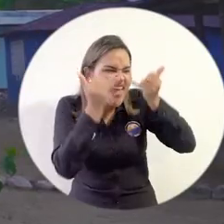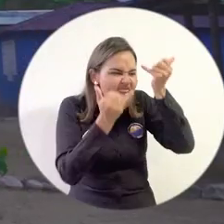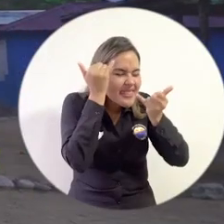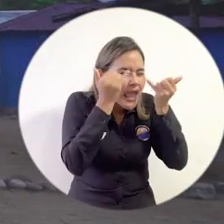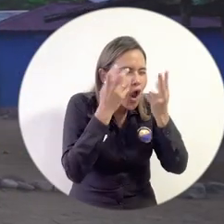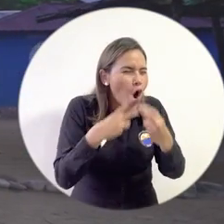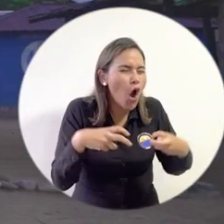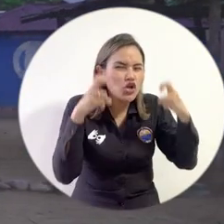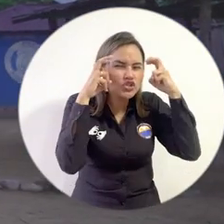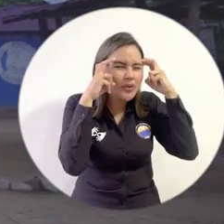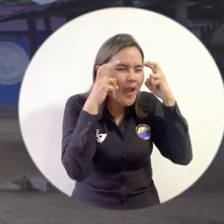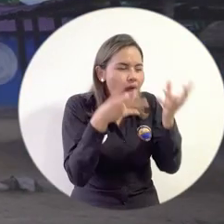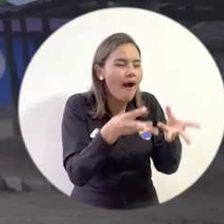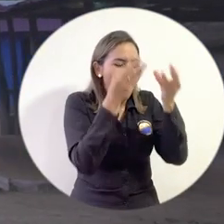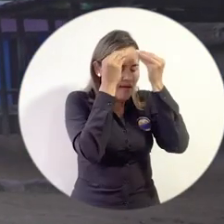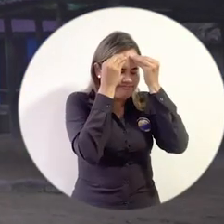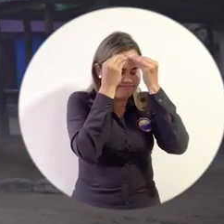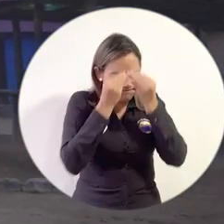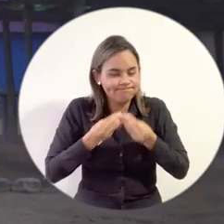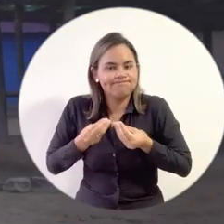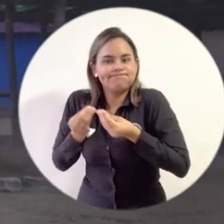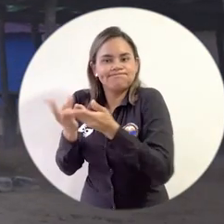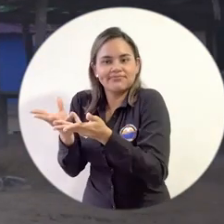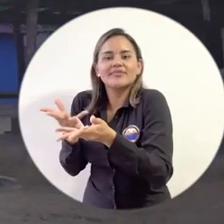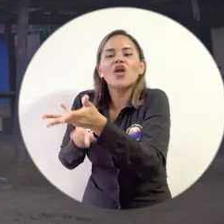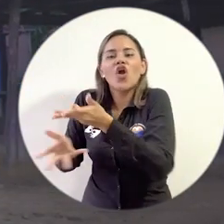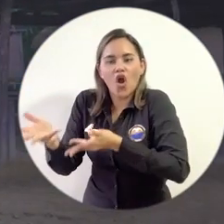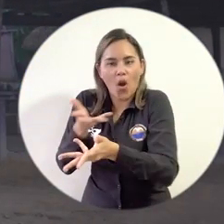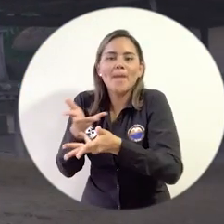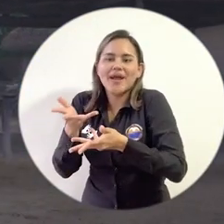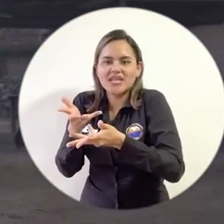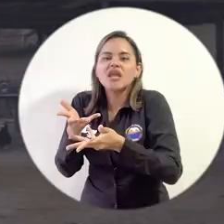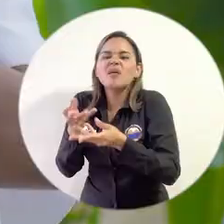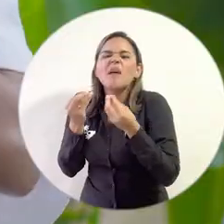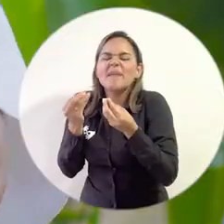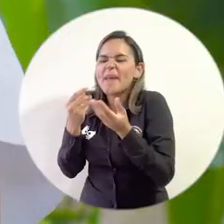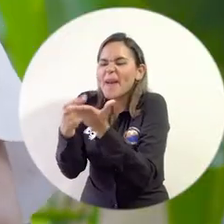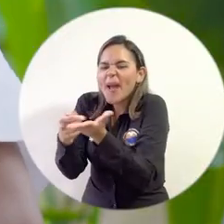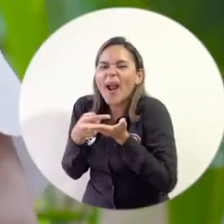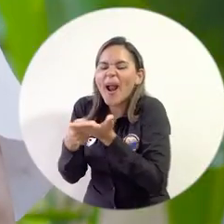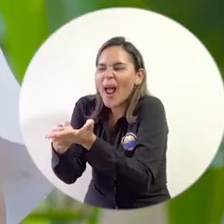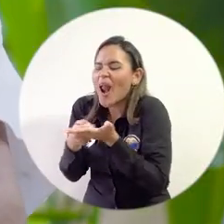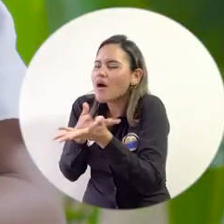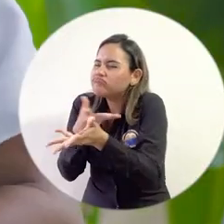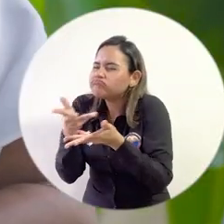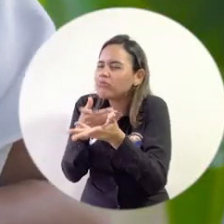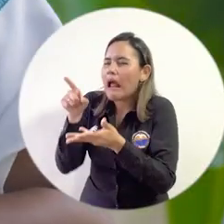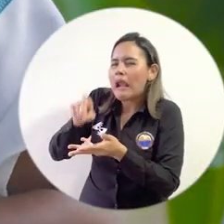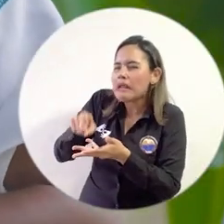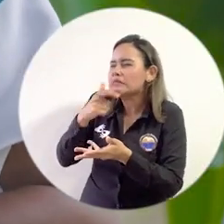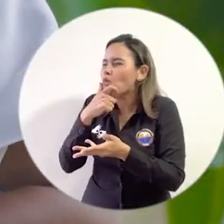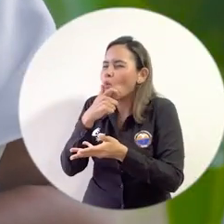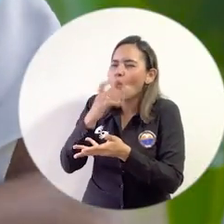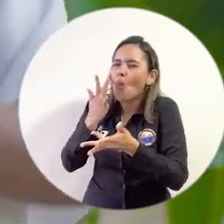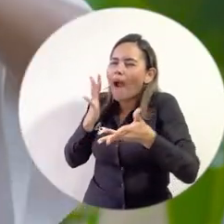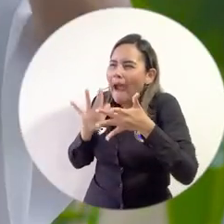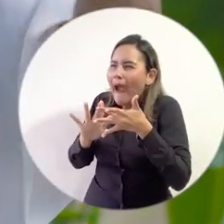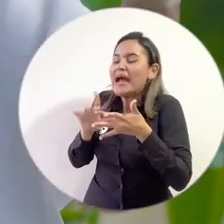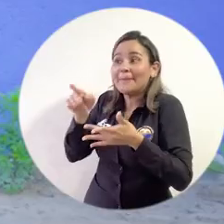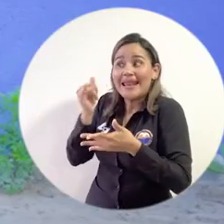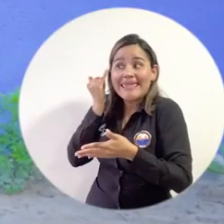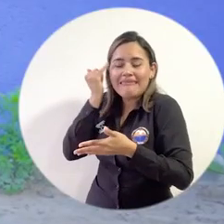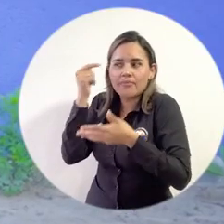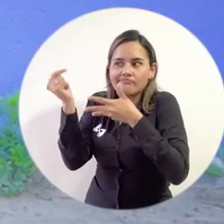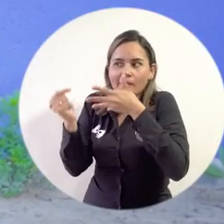dentro de la universidad, se pueda centrar desde las discusiones y las necesidades desde el territorio y llevarlo allá.